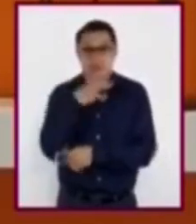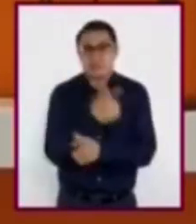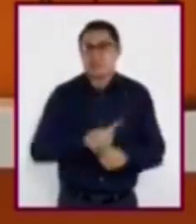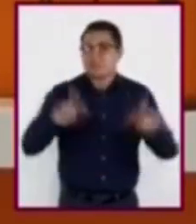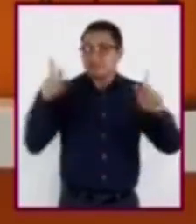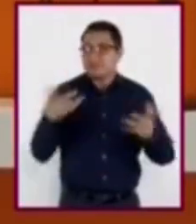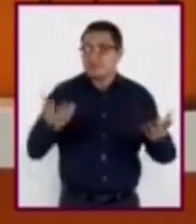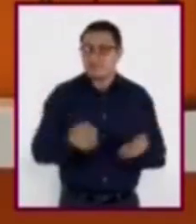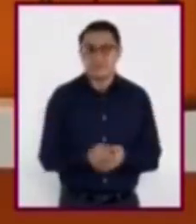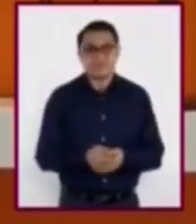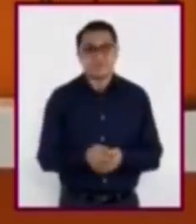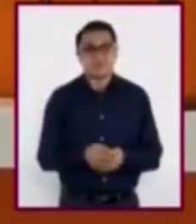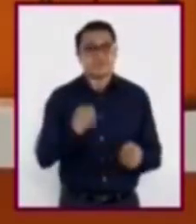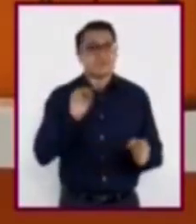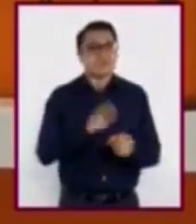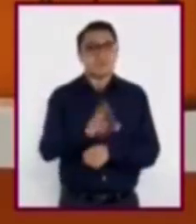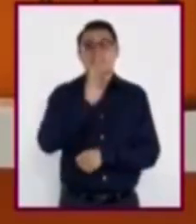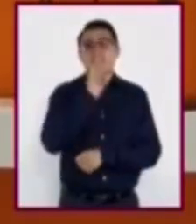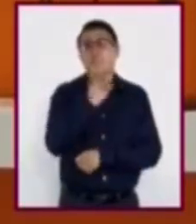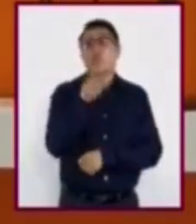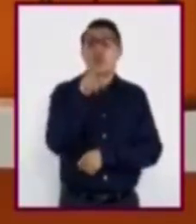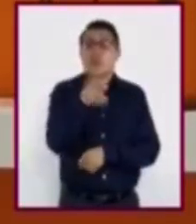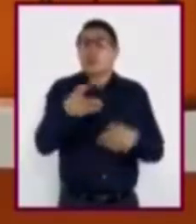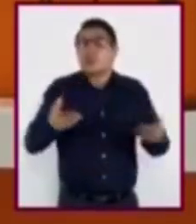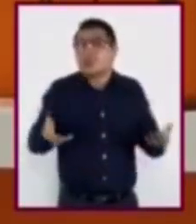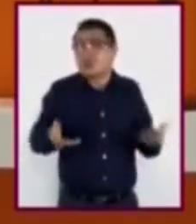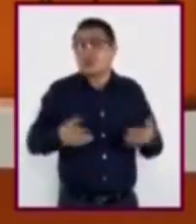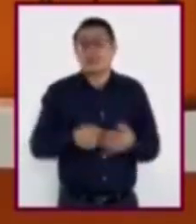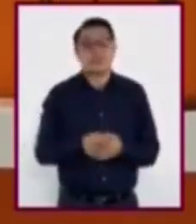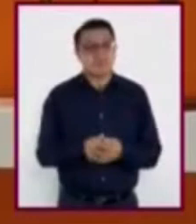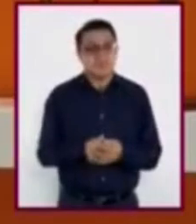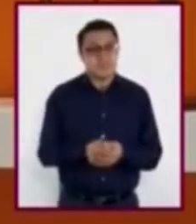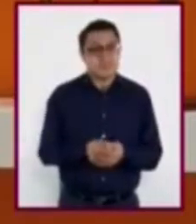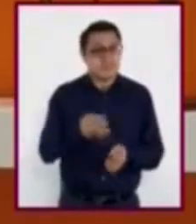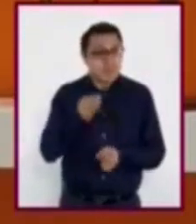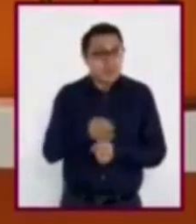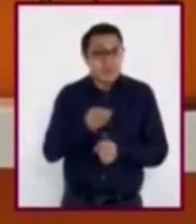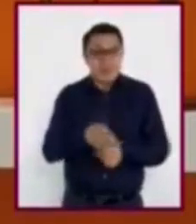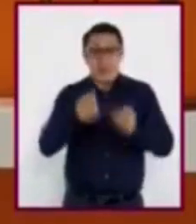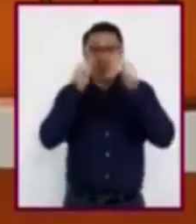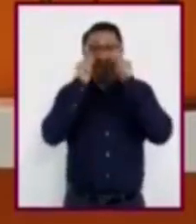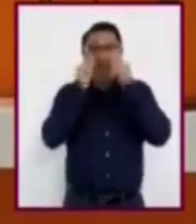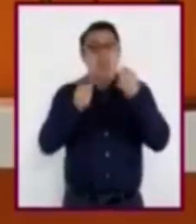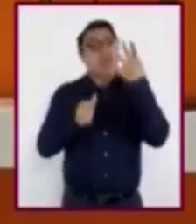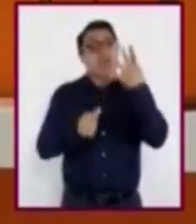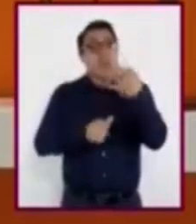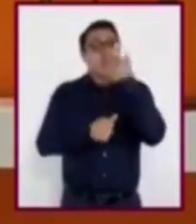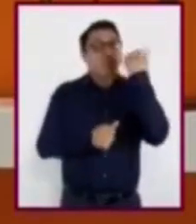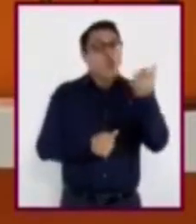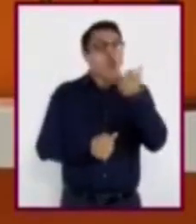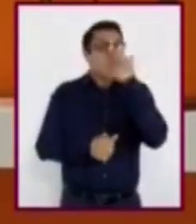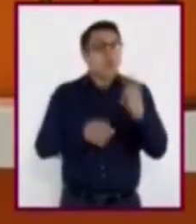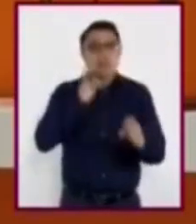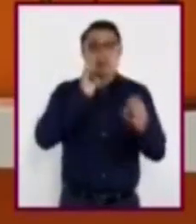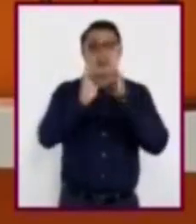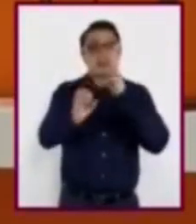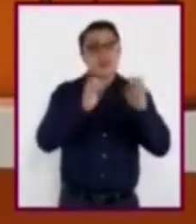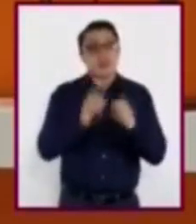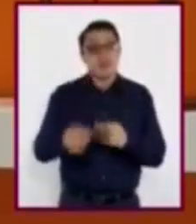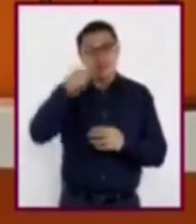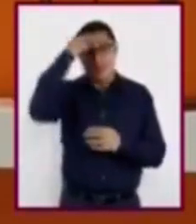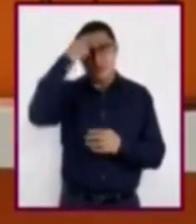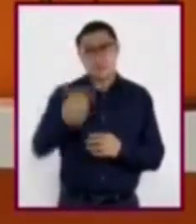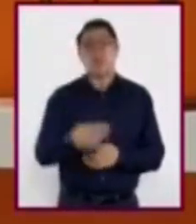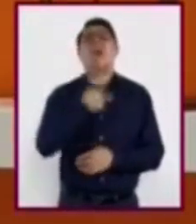Piensen en qué respuestas darían ustedes. Mientras tanto, escuchemos a cuatro estudiantes entrevistados para la sección